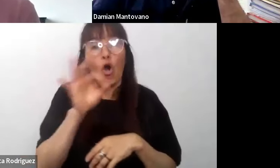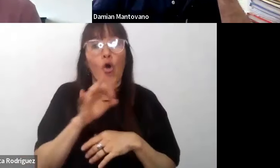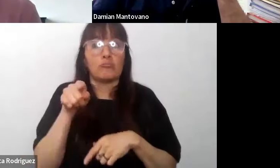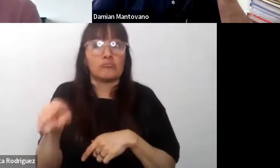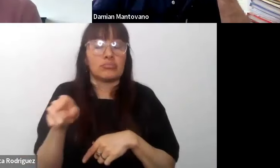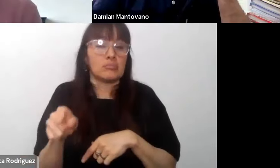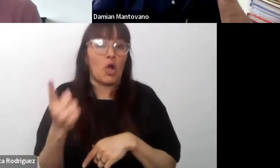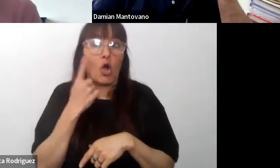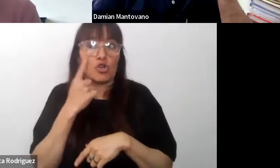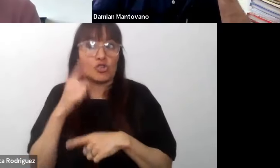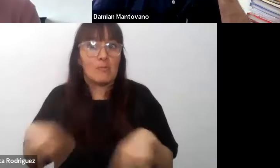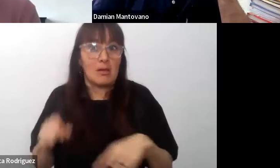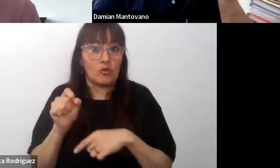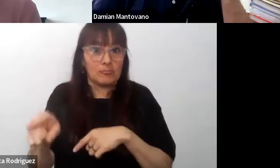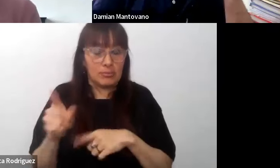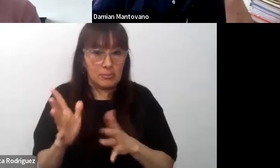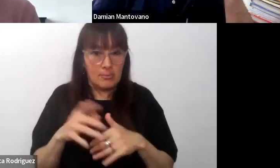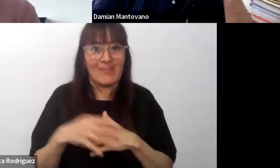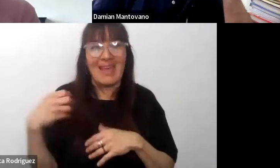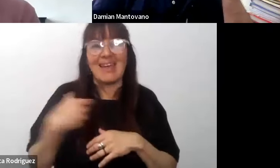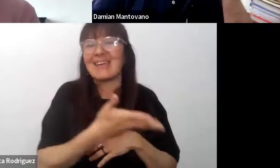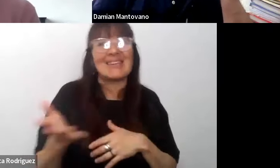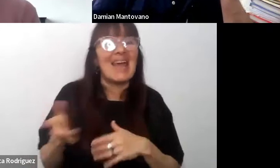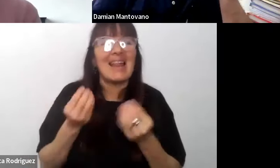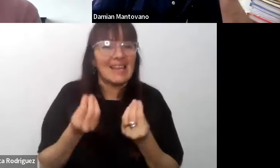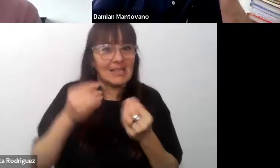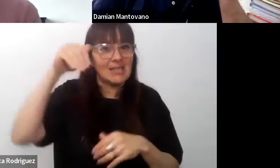es en general se habla de mérito